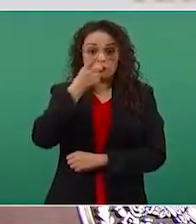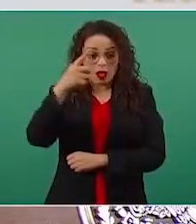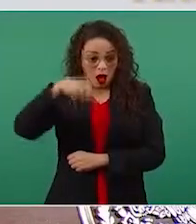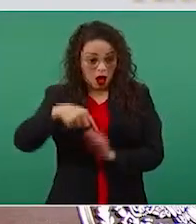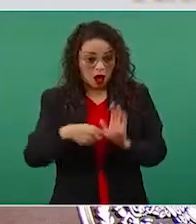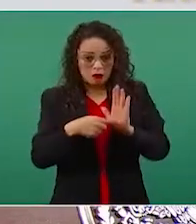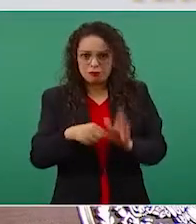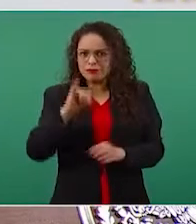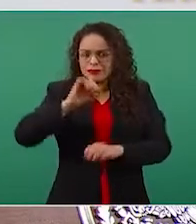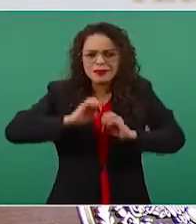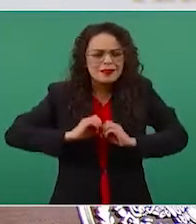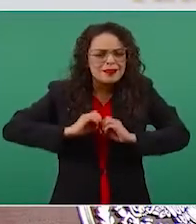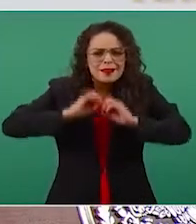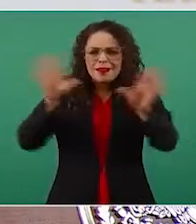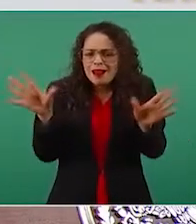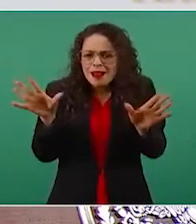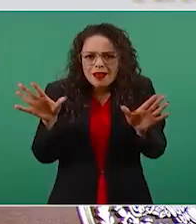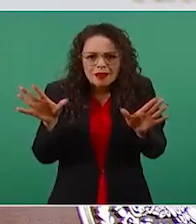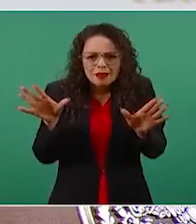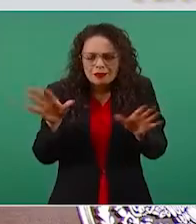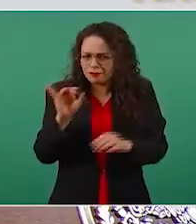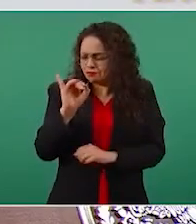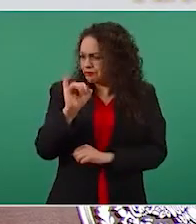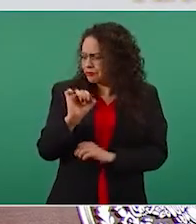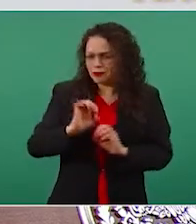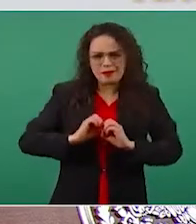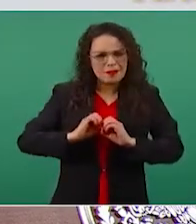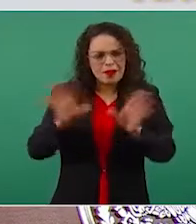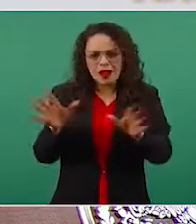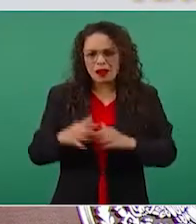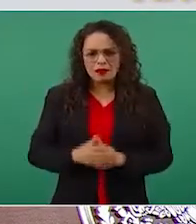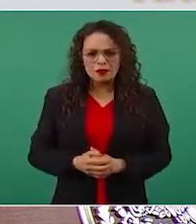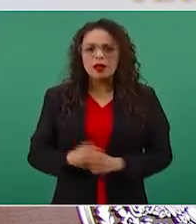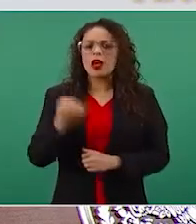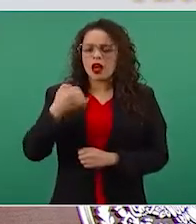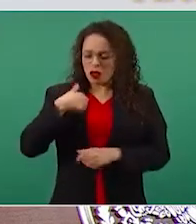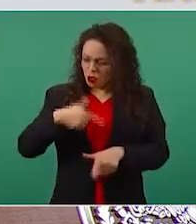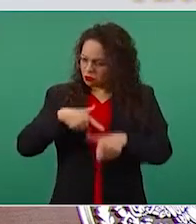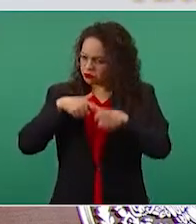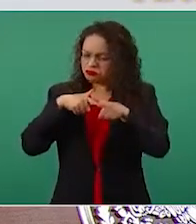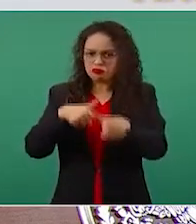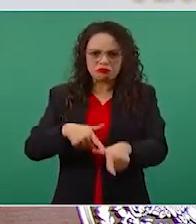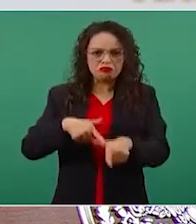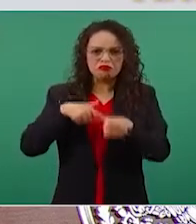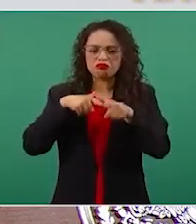y lo voy a seguir diciendo.